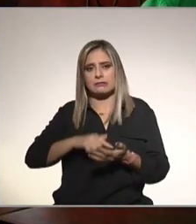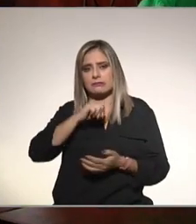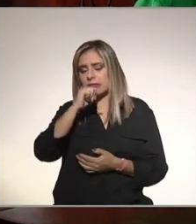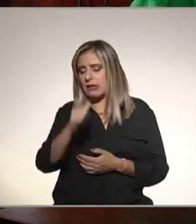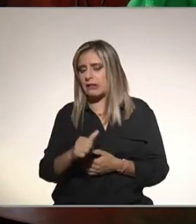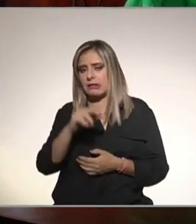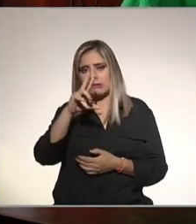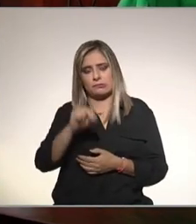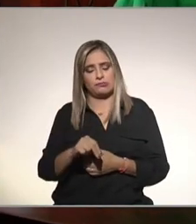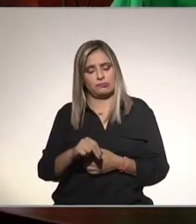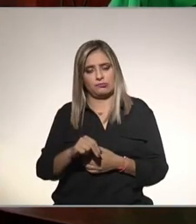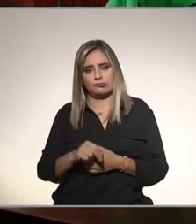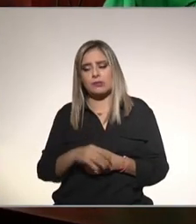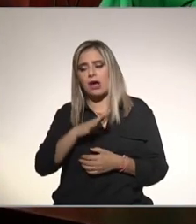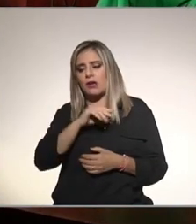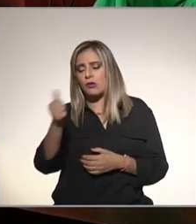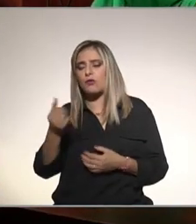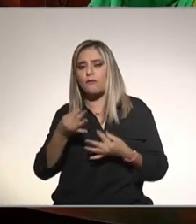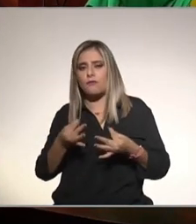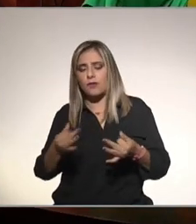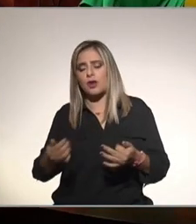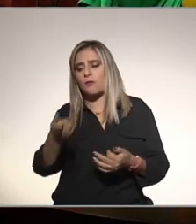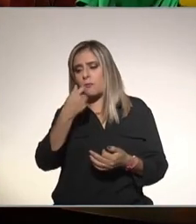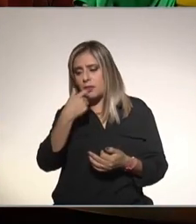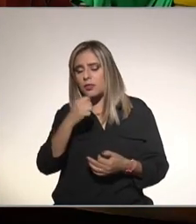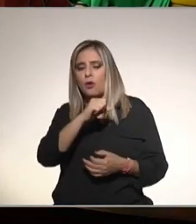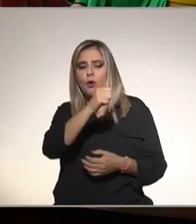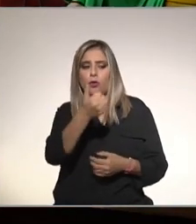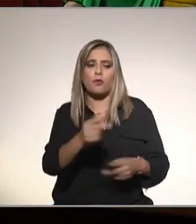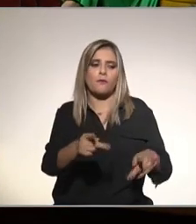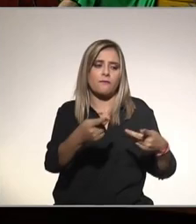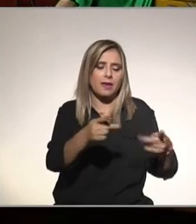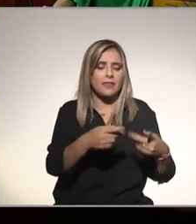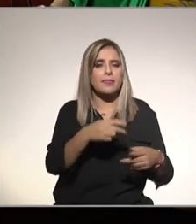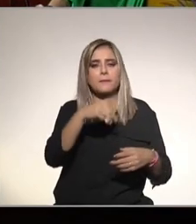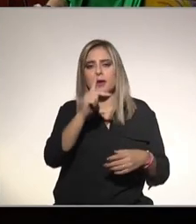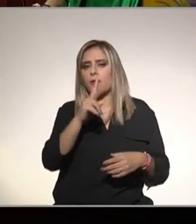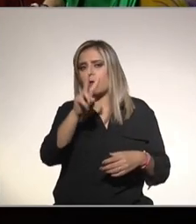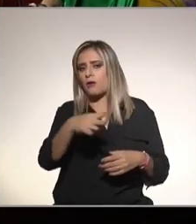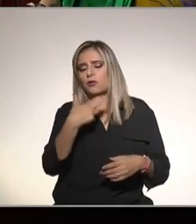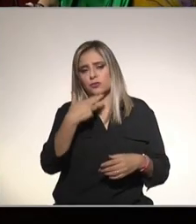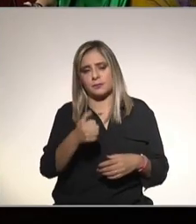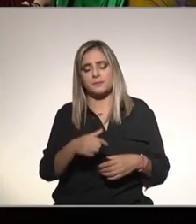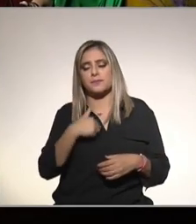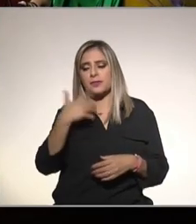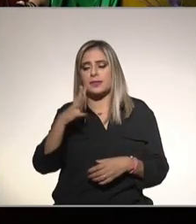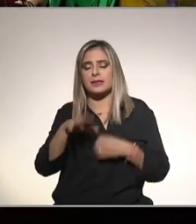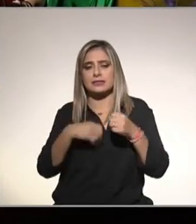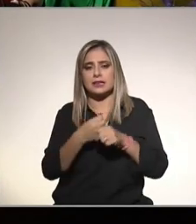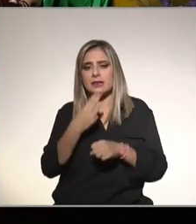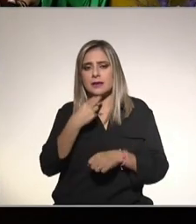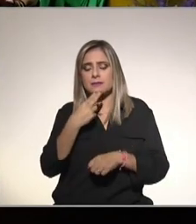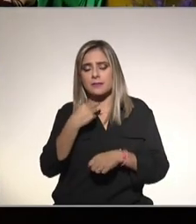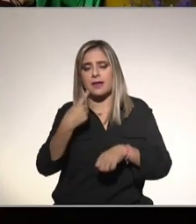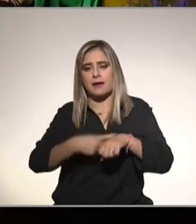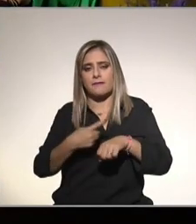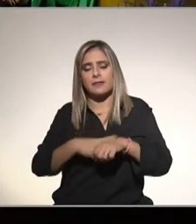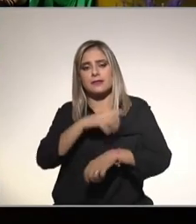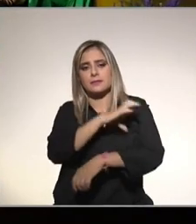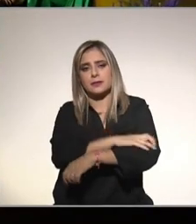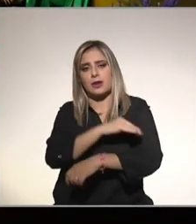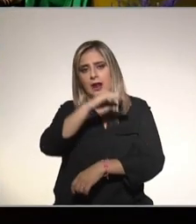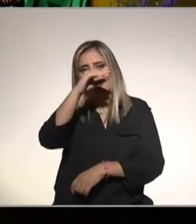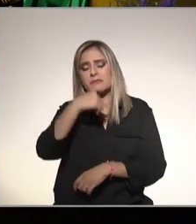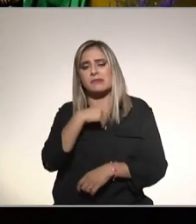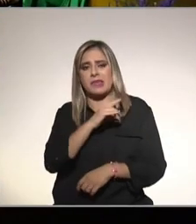farmacéutica con indicaciones específicas y otros que te venden porque la mercadotecnia es muy buena tengo 10 años con diabetes y hipertensión arterial y tengo